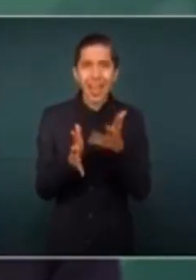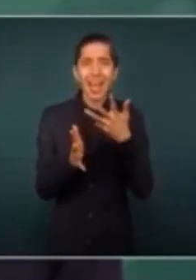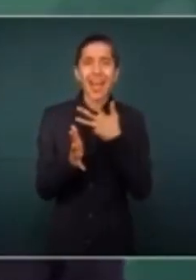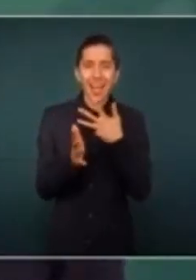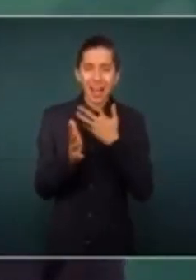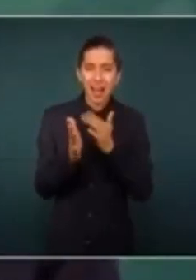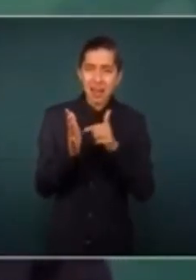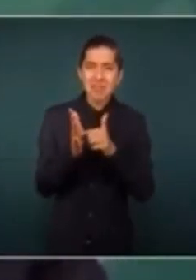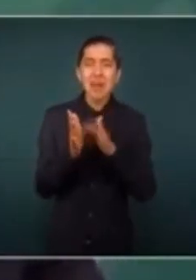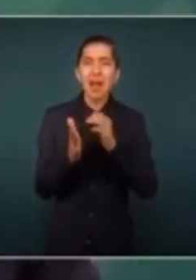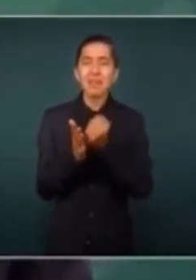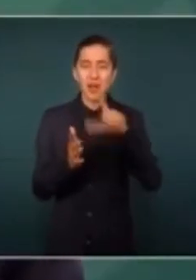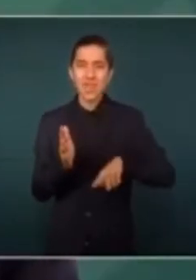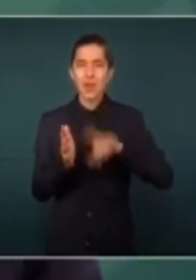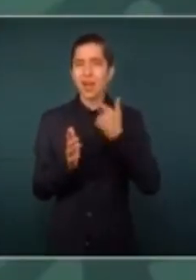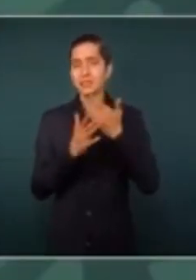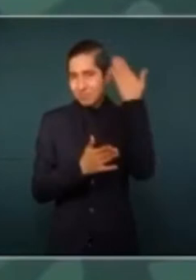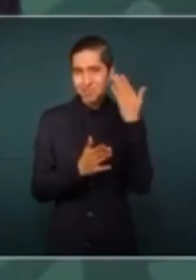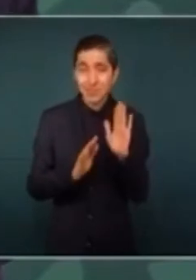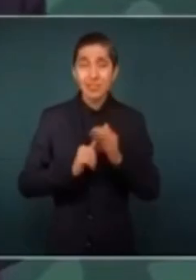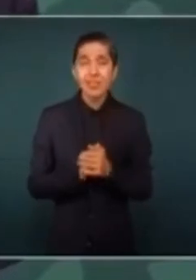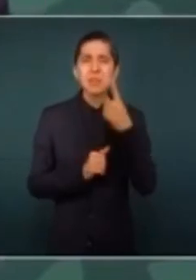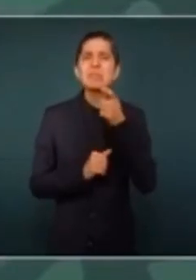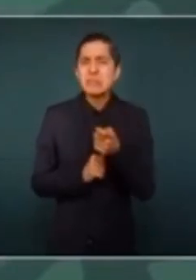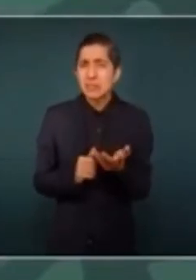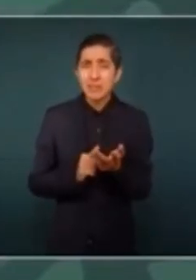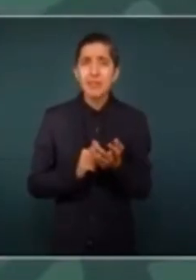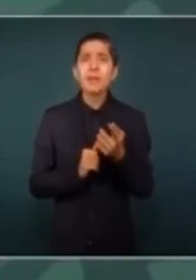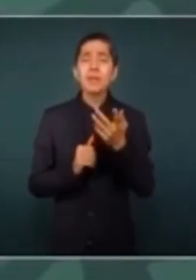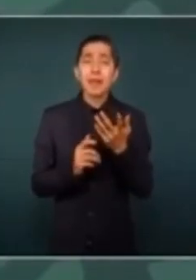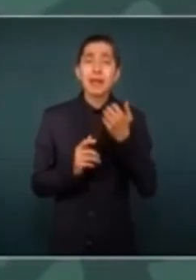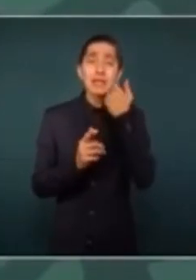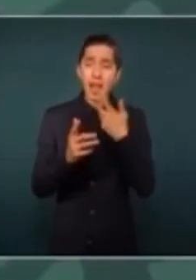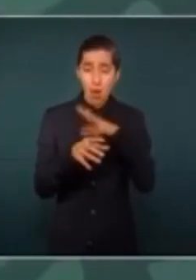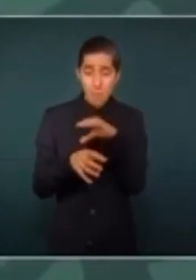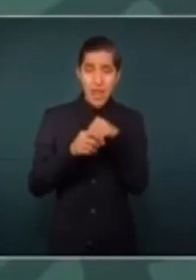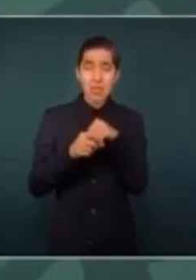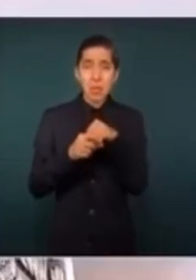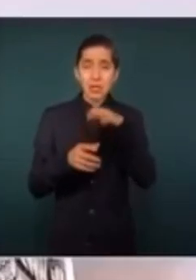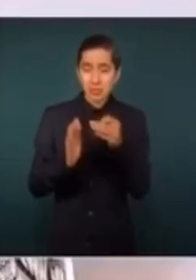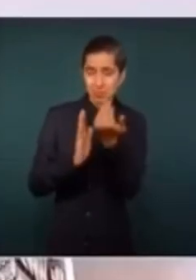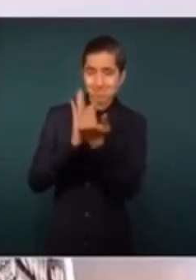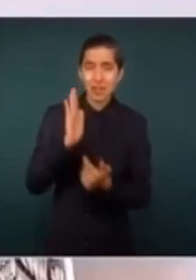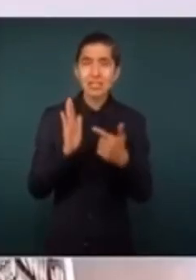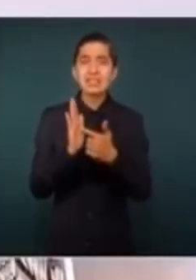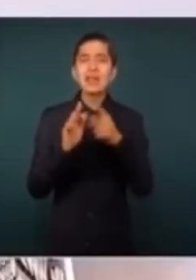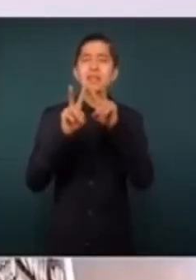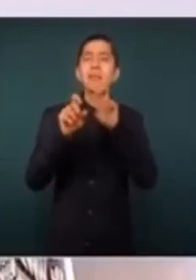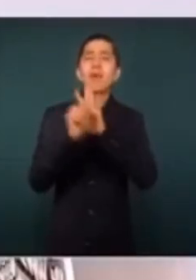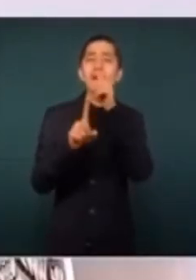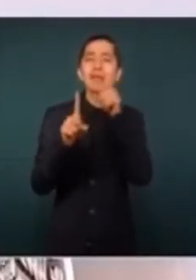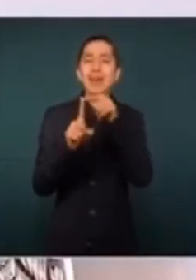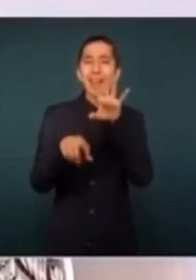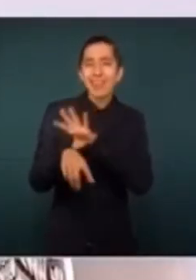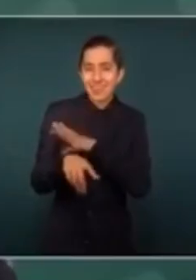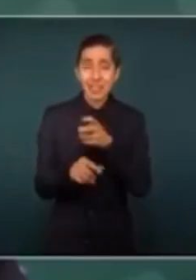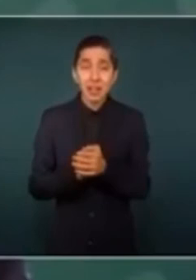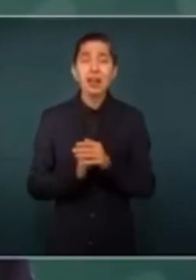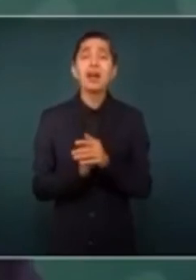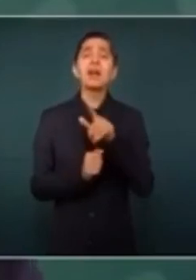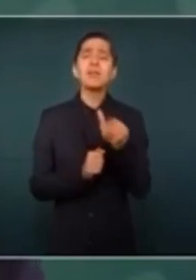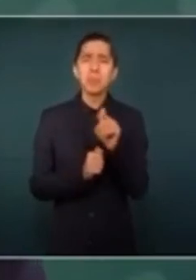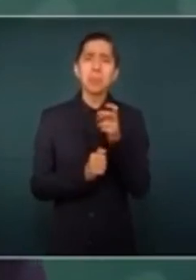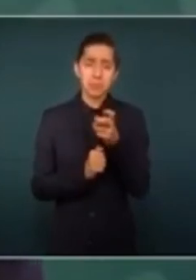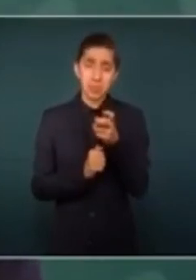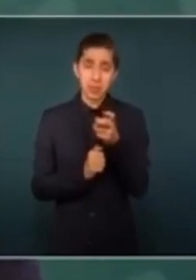aceptado por el gobierno anterior para integrarnos por completo en materia energética. Eso llevó